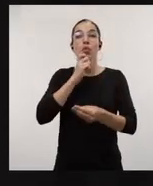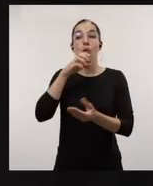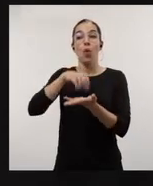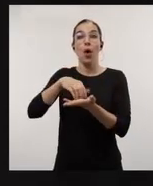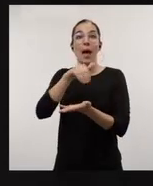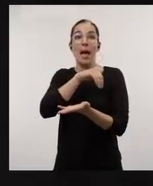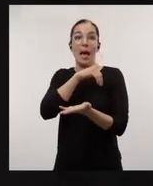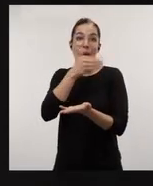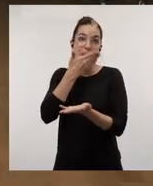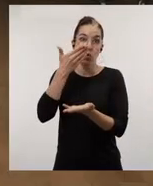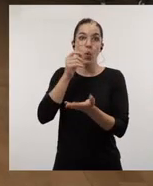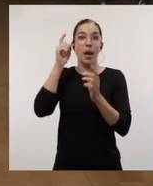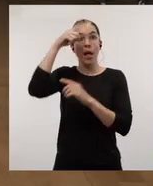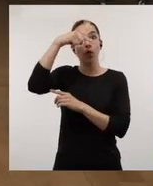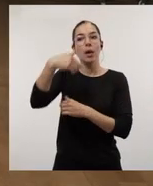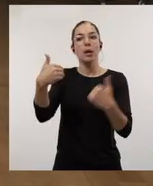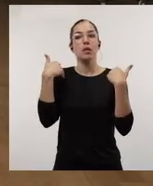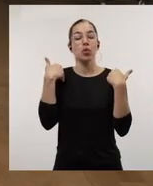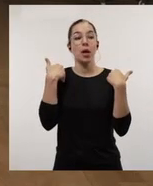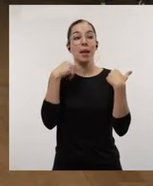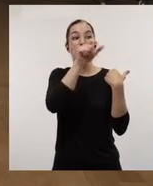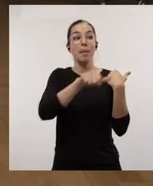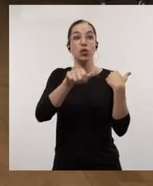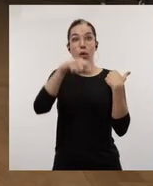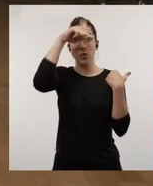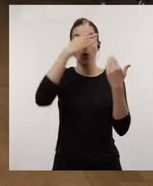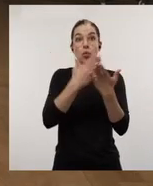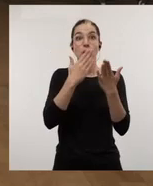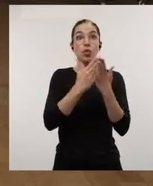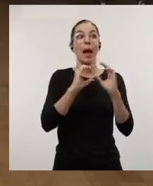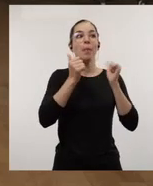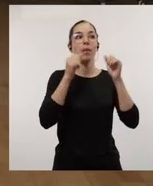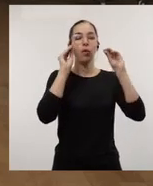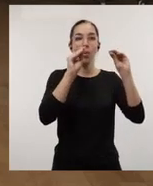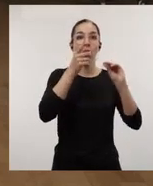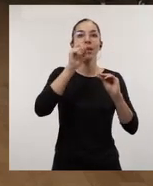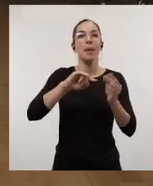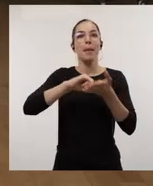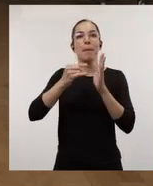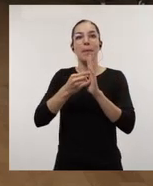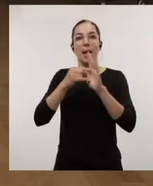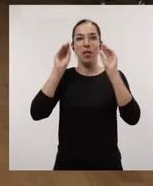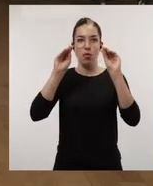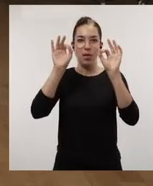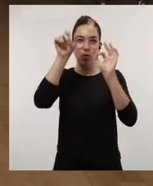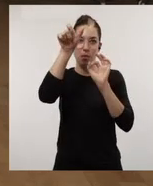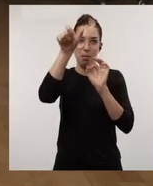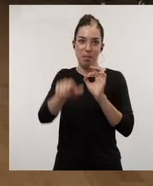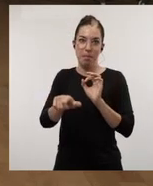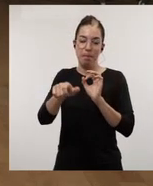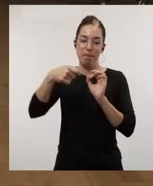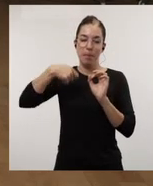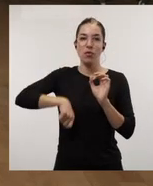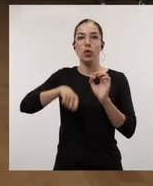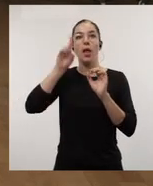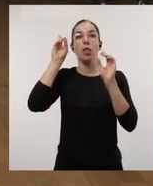encarga de esa formación inicial de nuestros estudiantes de doctorado, y a través del plan de formación del personal docente e investigador en la universidad.